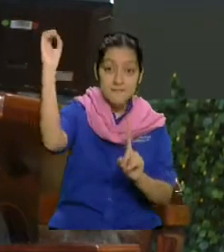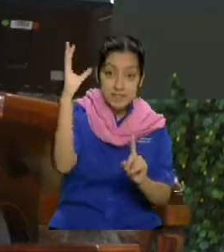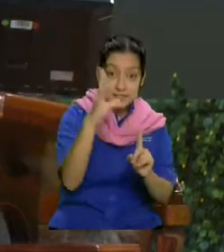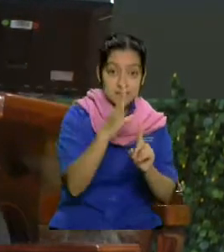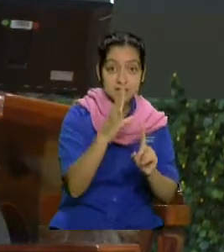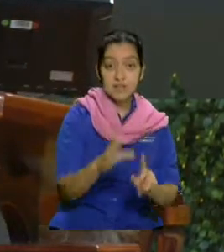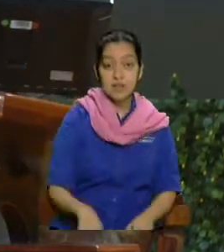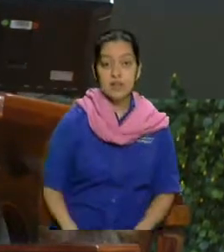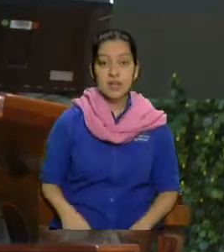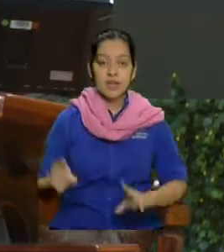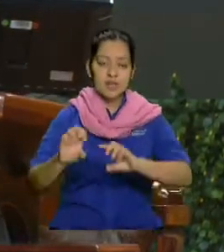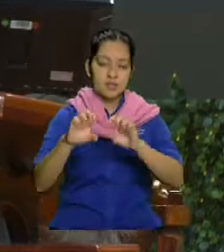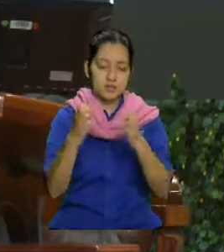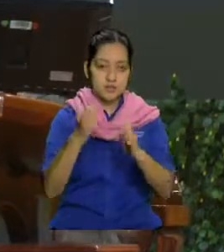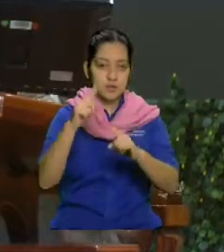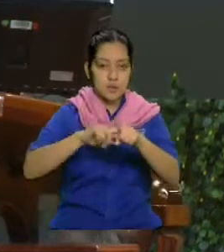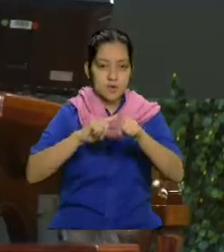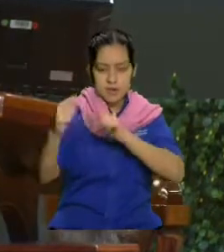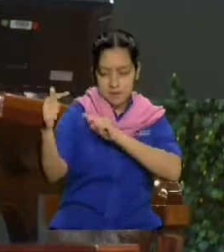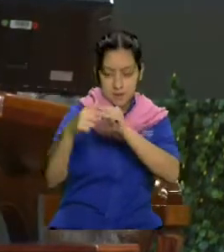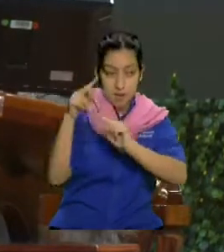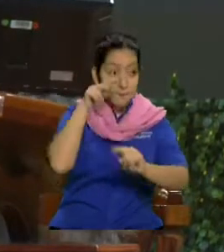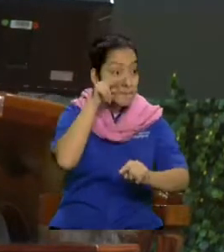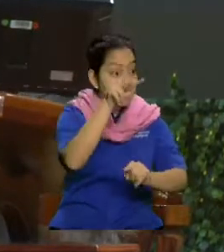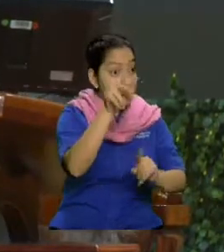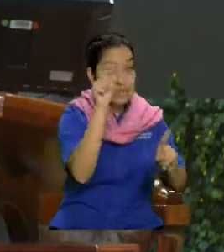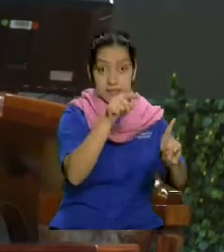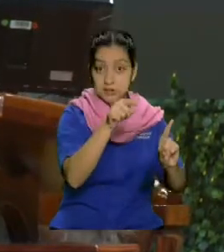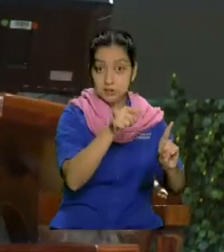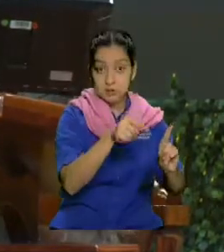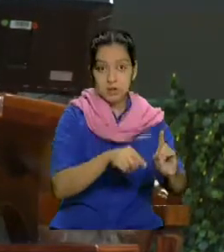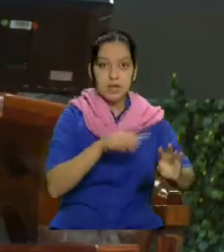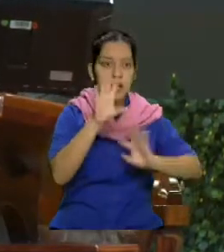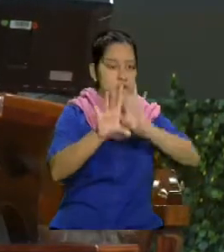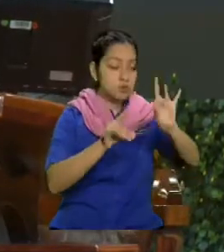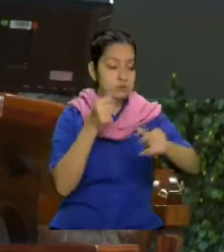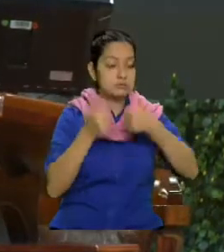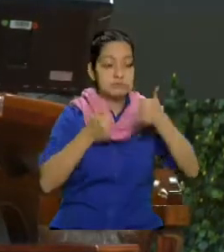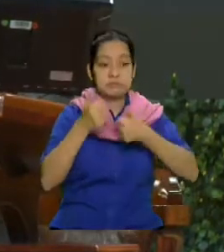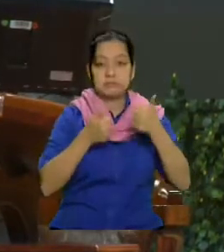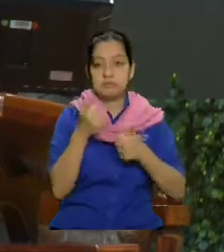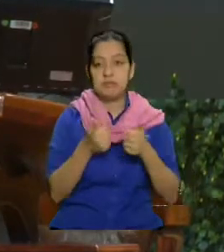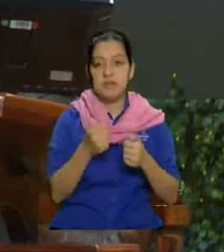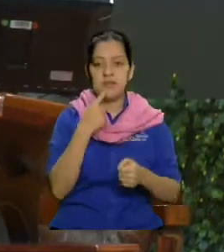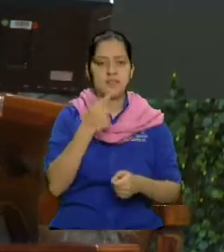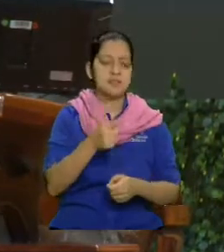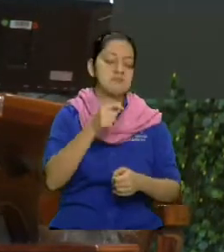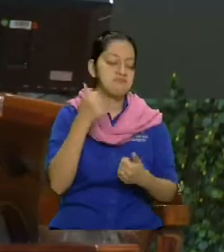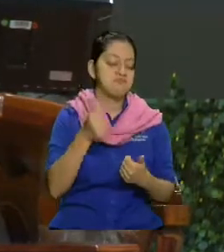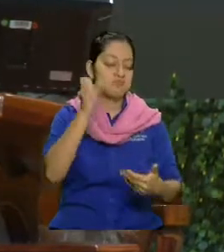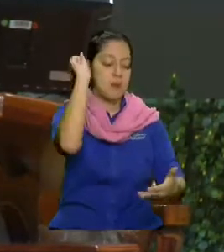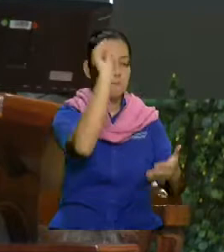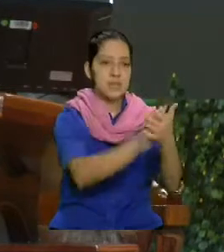Entonces, cuando el enemigo mira eso, y mira que hay algunos que están dudando. Entonces, dice, vamos a manchar esta